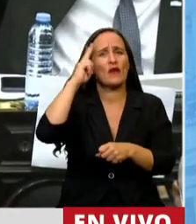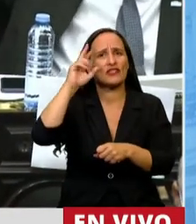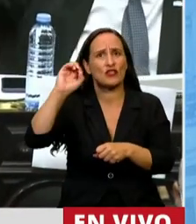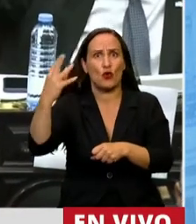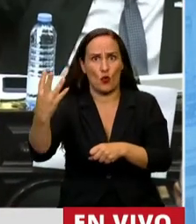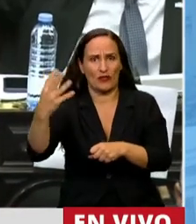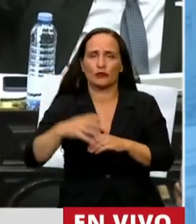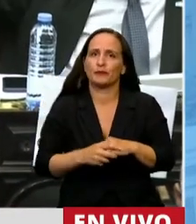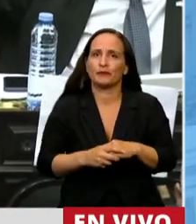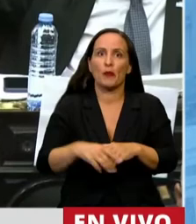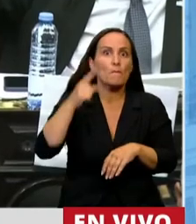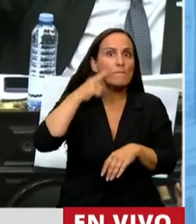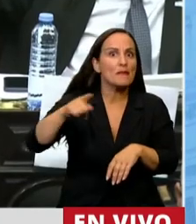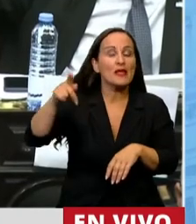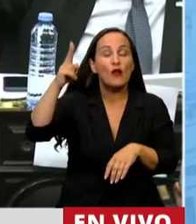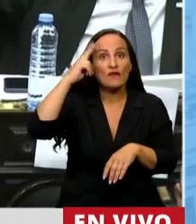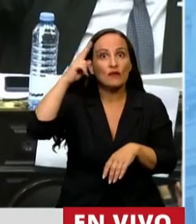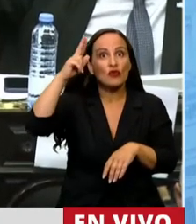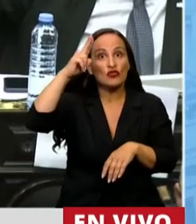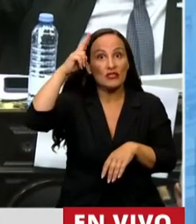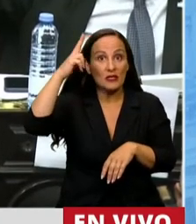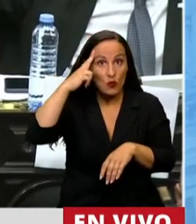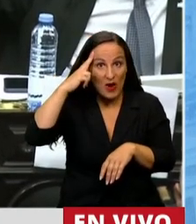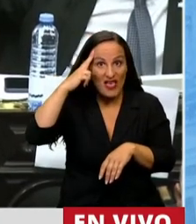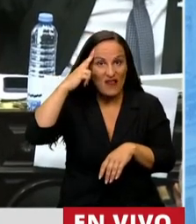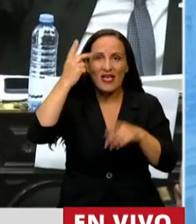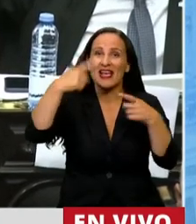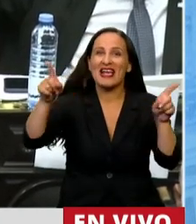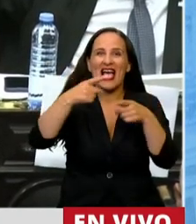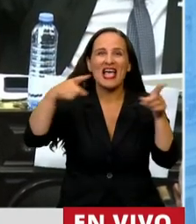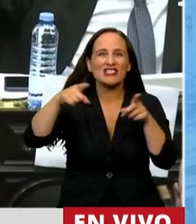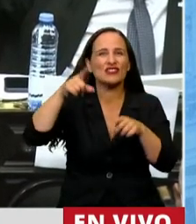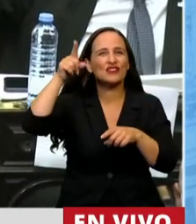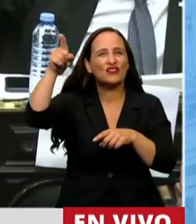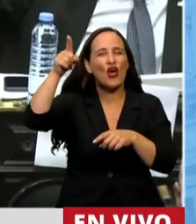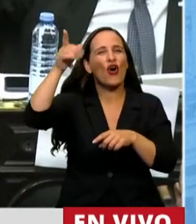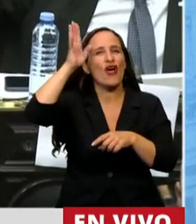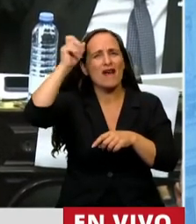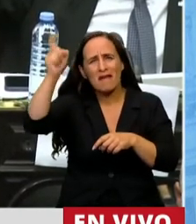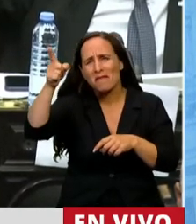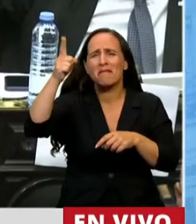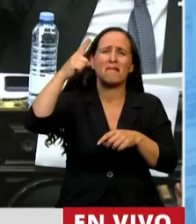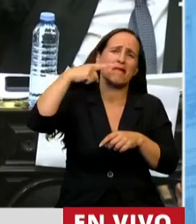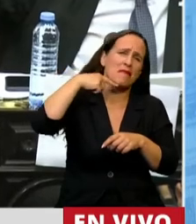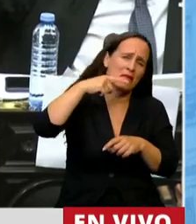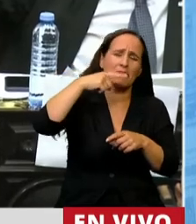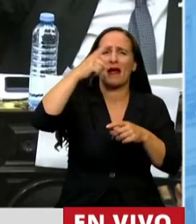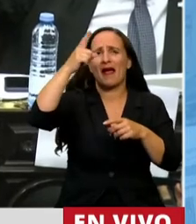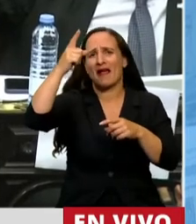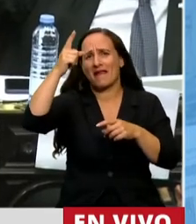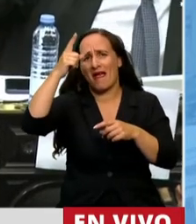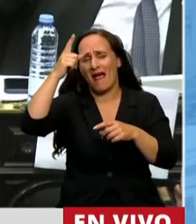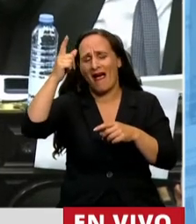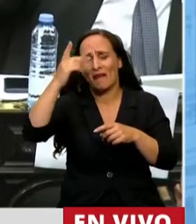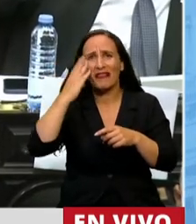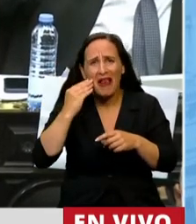1889 cantó en Milán, Palermo, Londres. En el Teatro Real de Madrid se